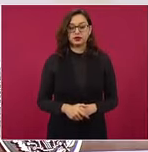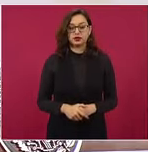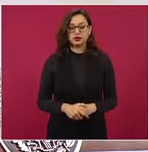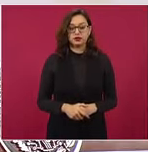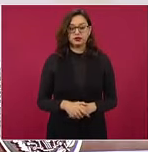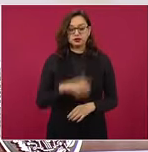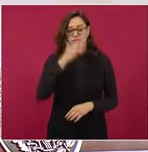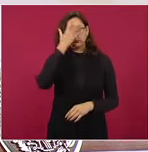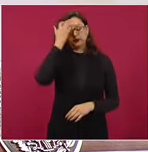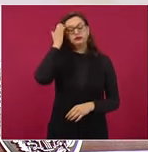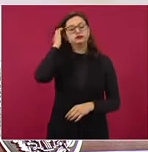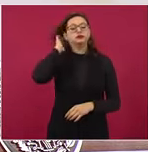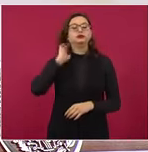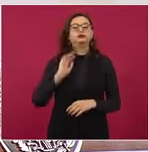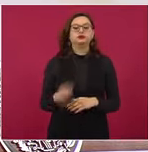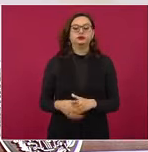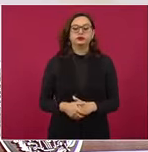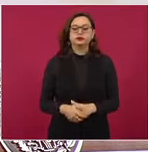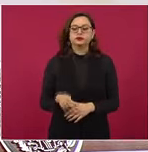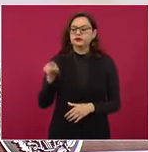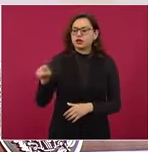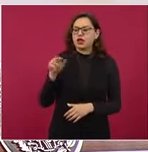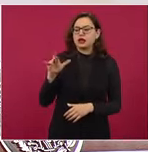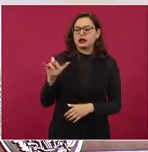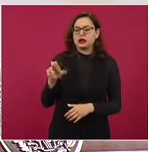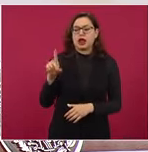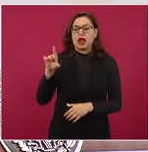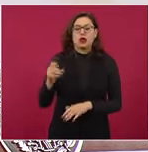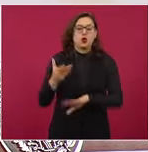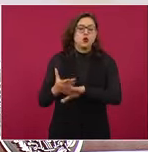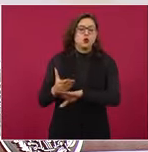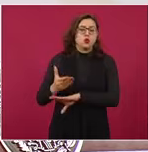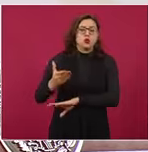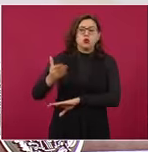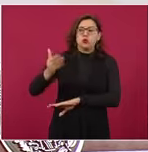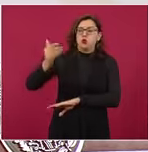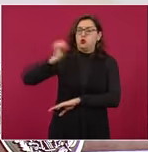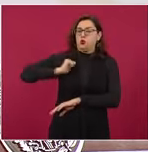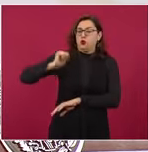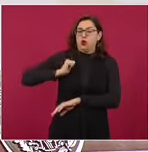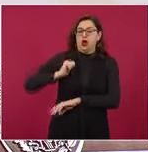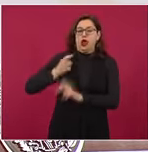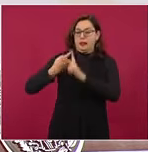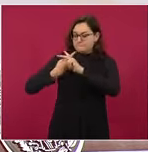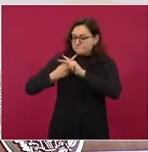precursor de este movimiento, como muchos.